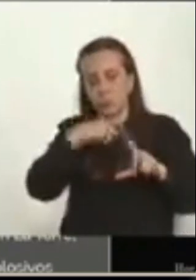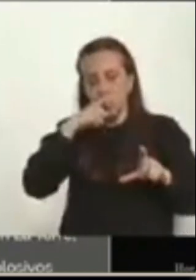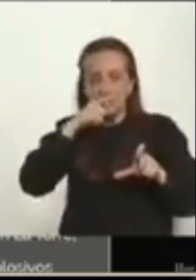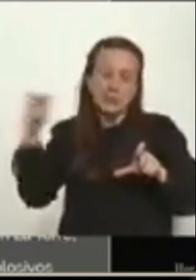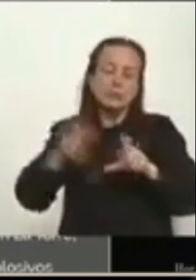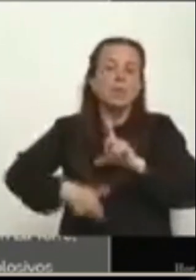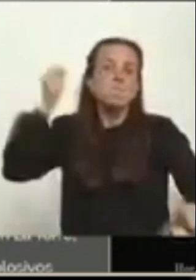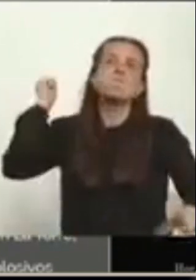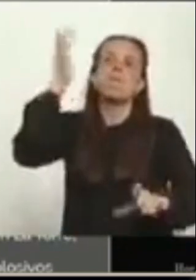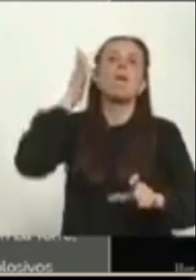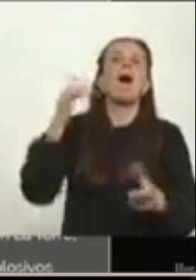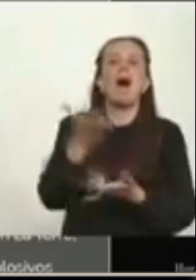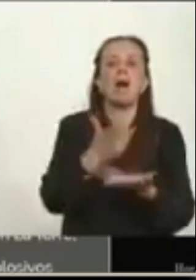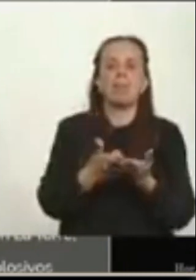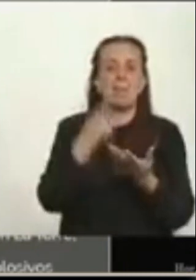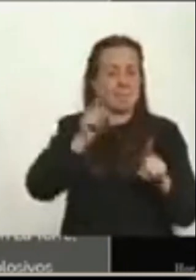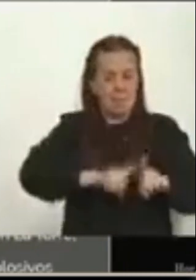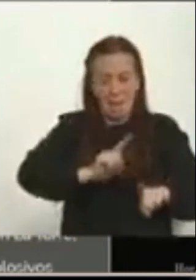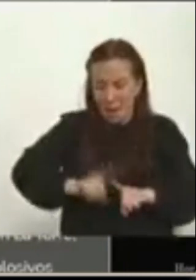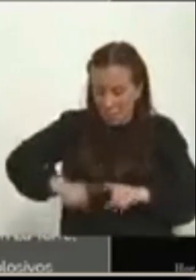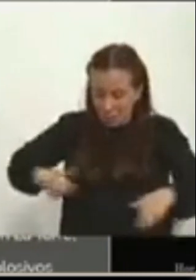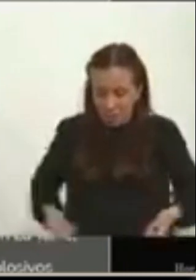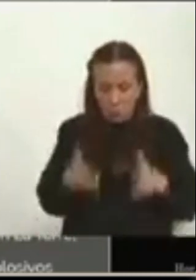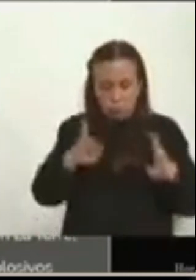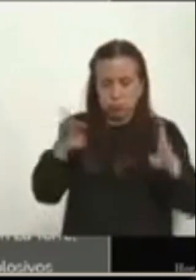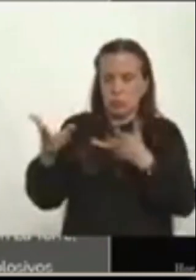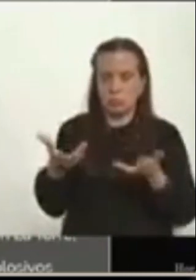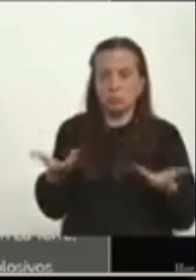artesanales y material explosivo.